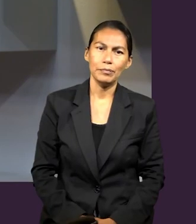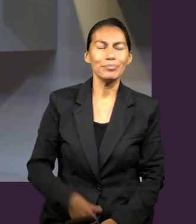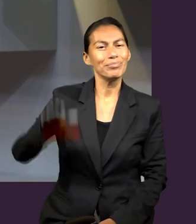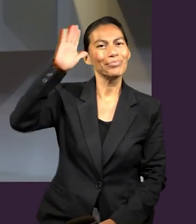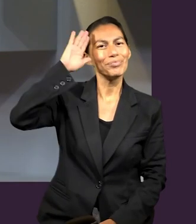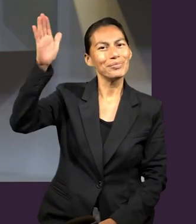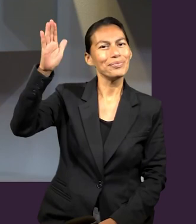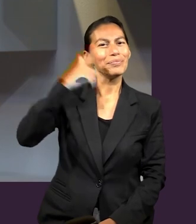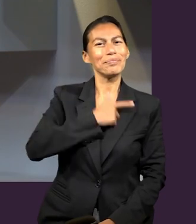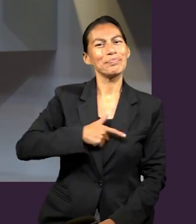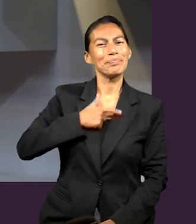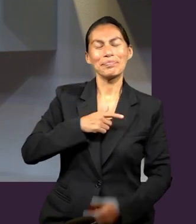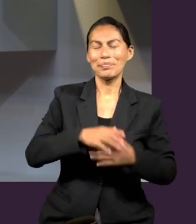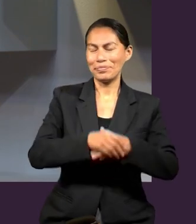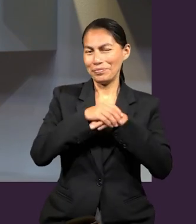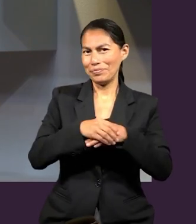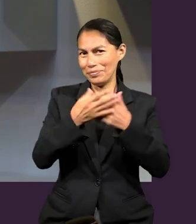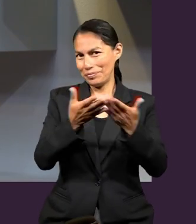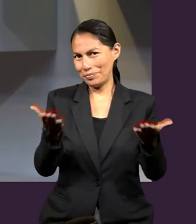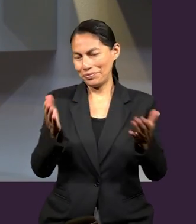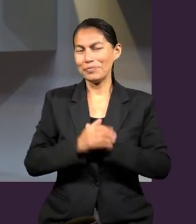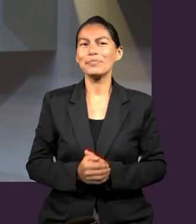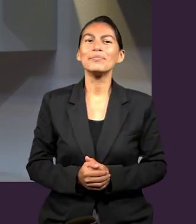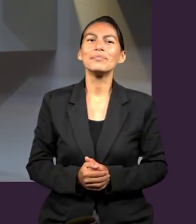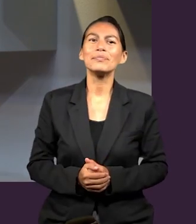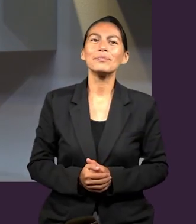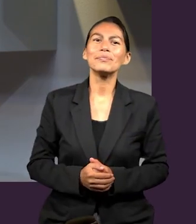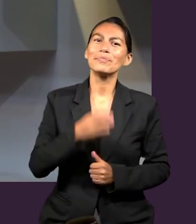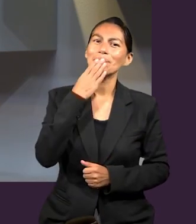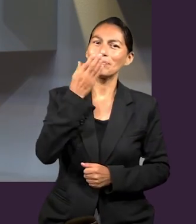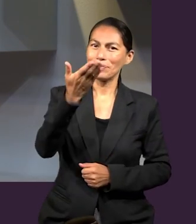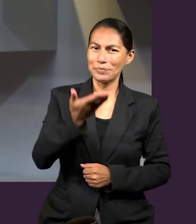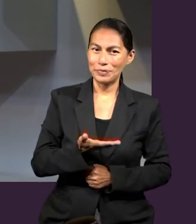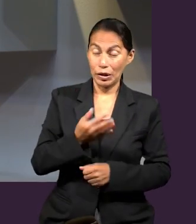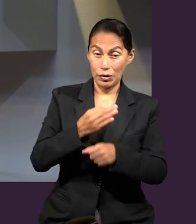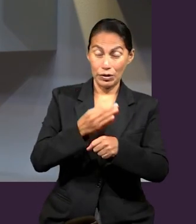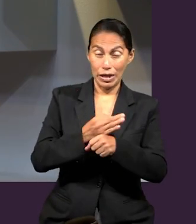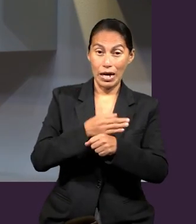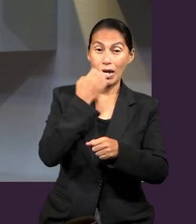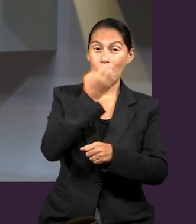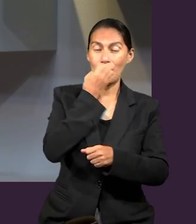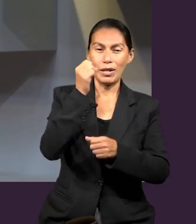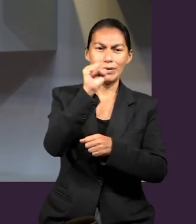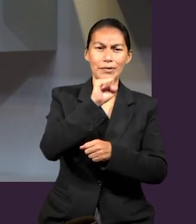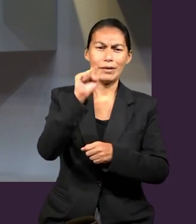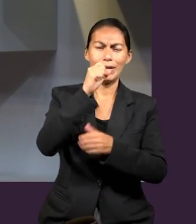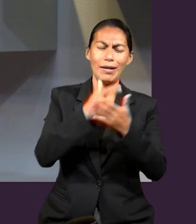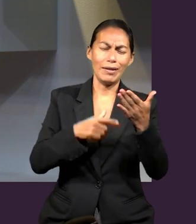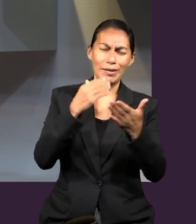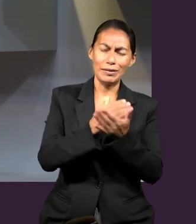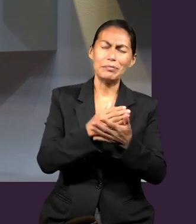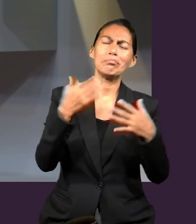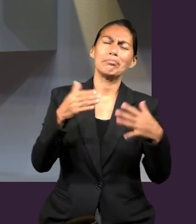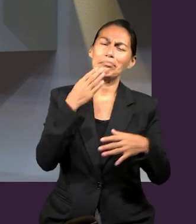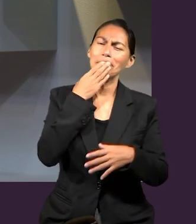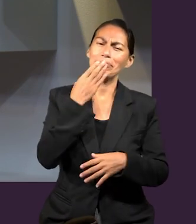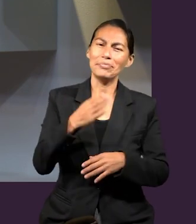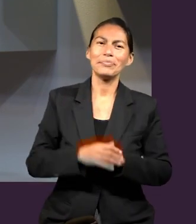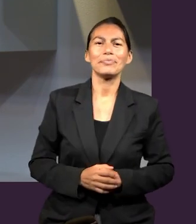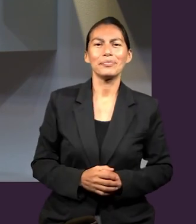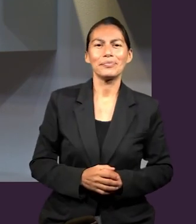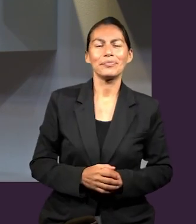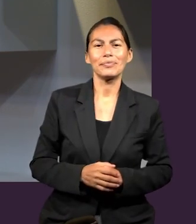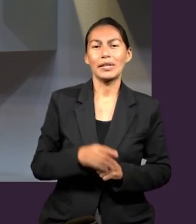Hola, es un gusto saludarte por este medio. Bienvenido a un episodio más de la Escuela Sabática Universitaria,